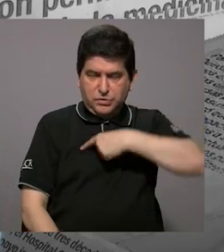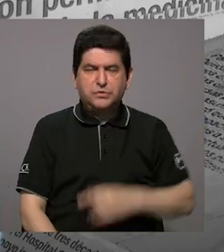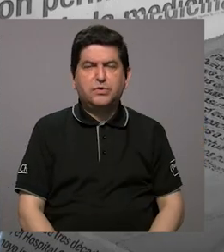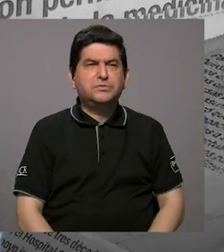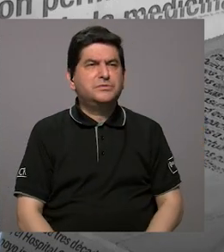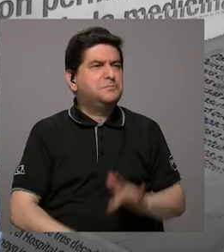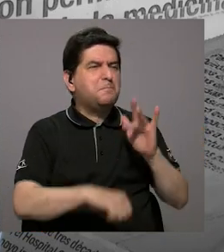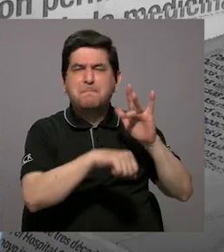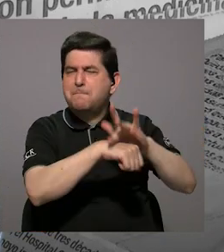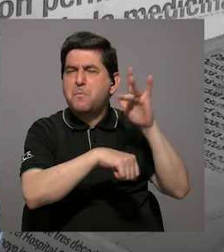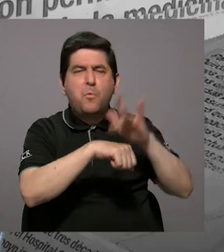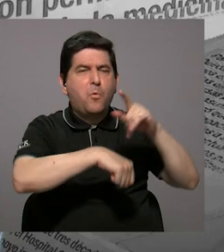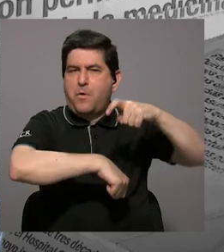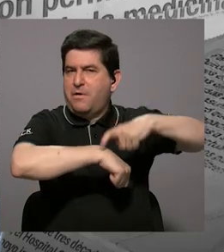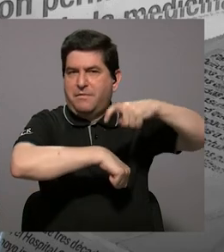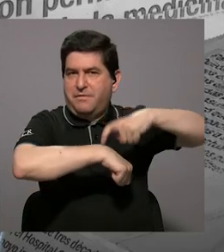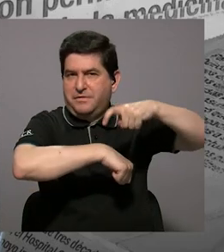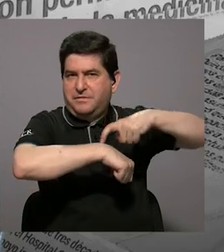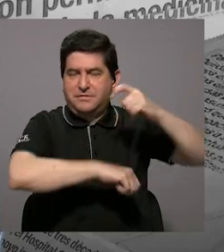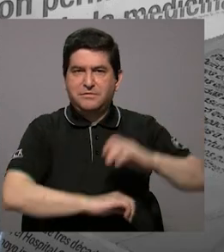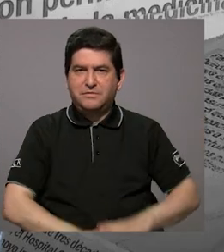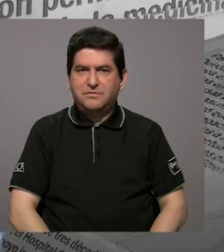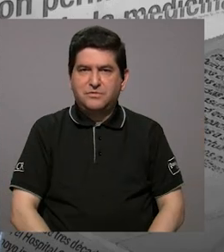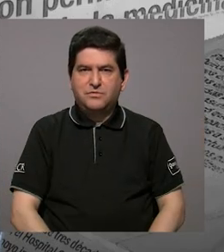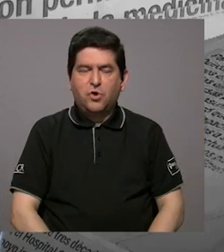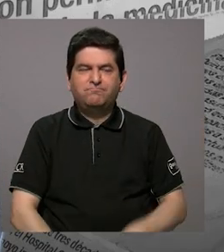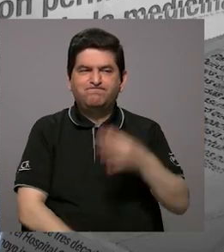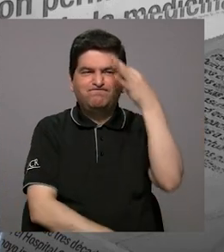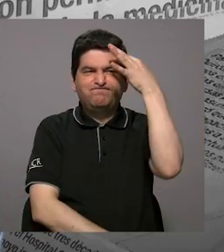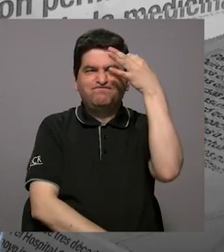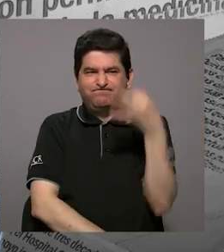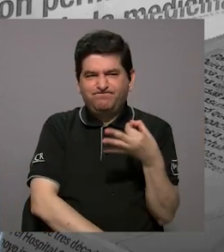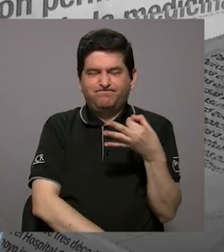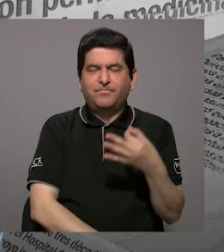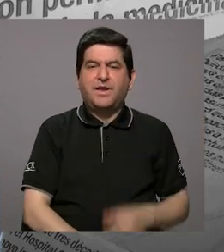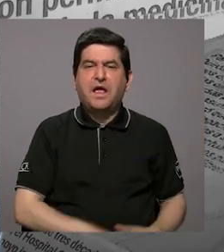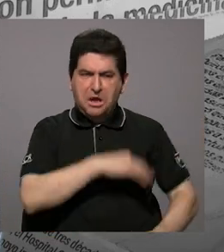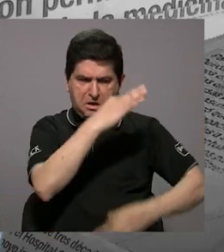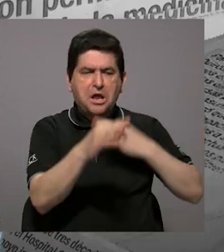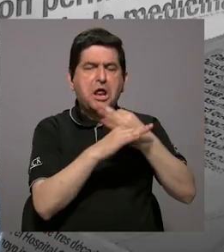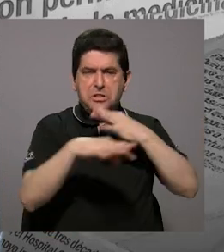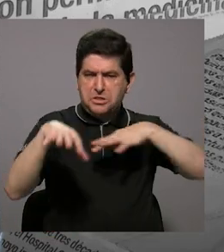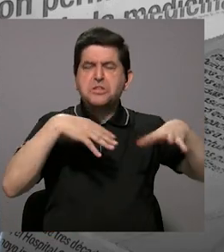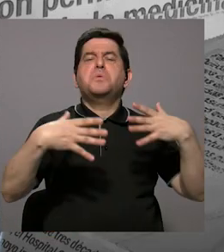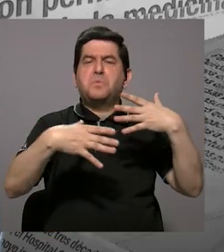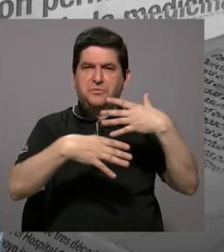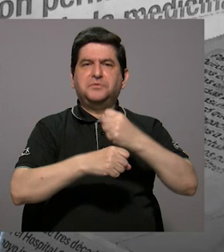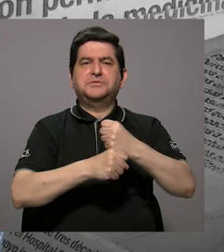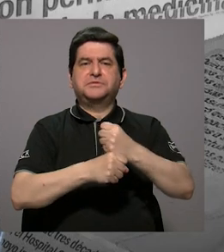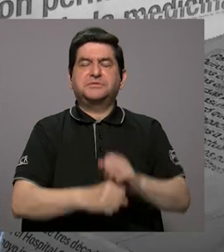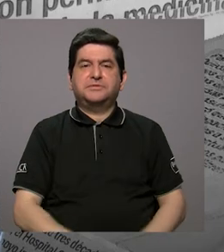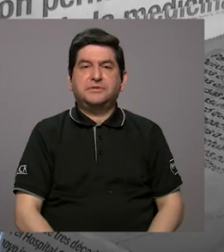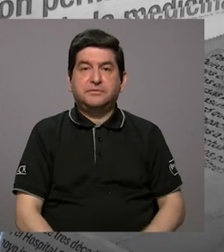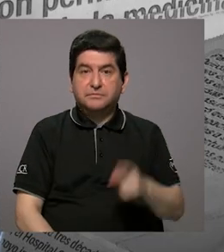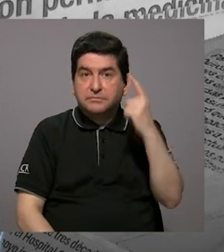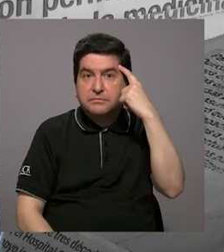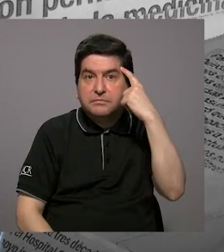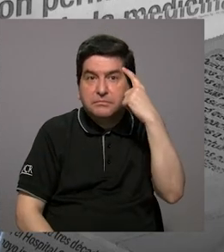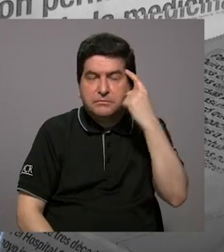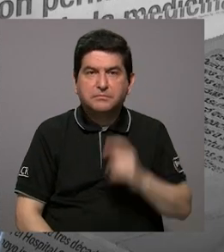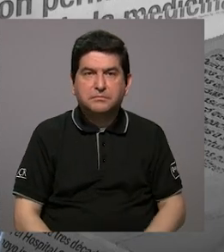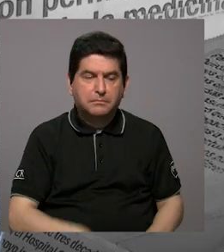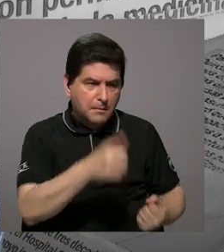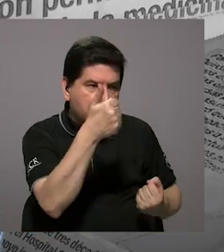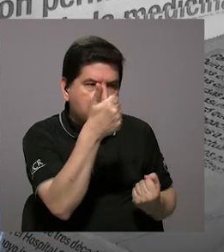desde muy temprana edad se apostó a realizar este tipo de actividades, tanto